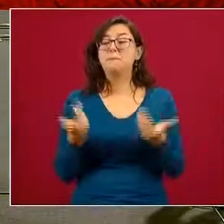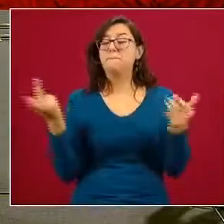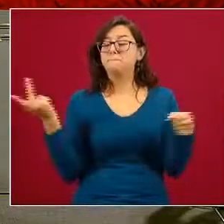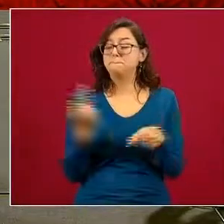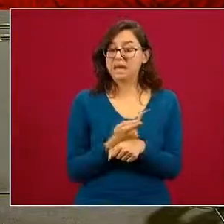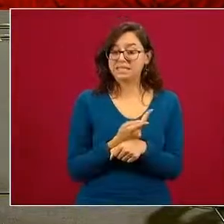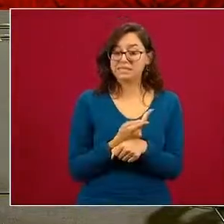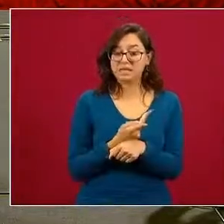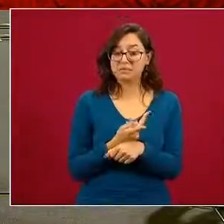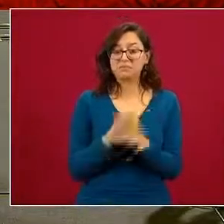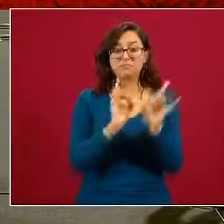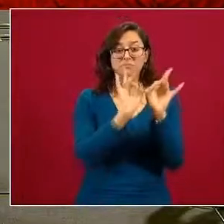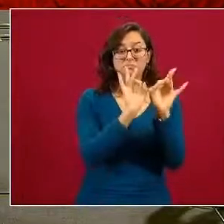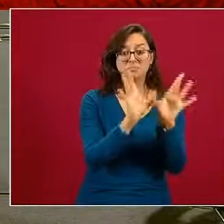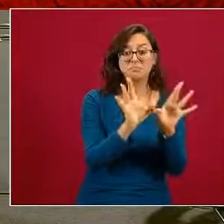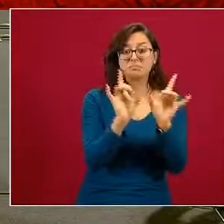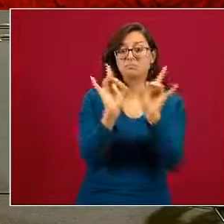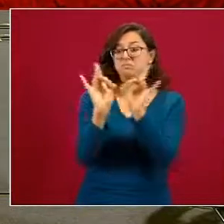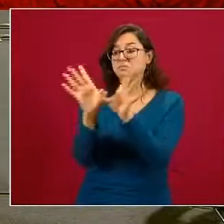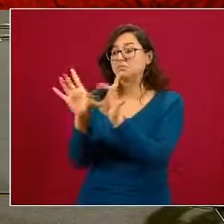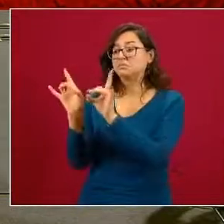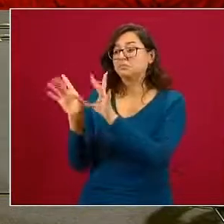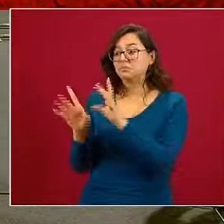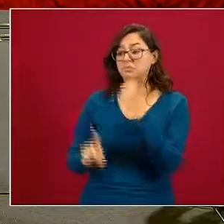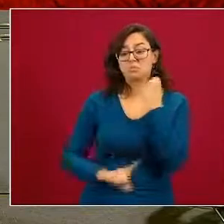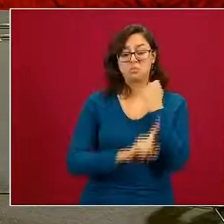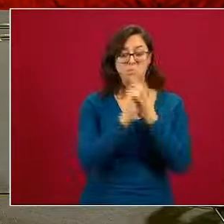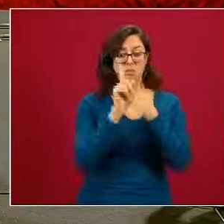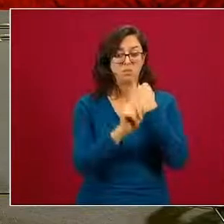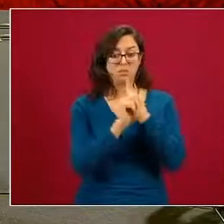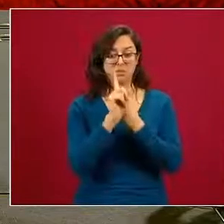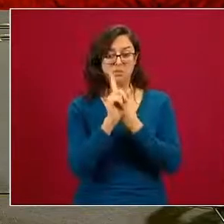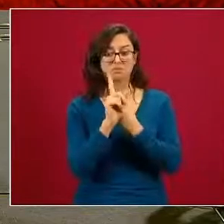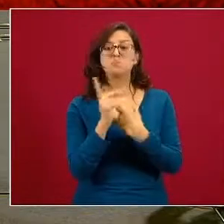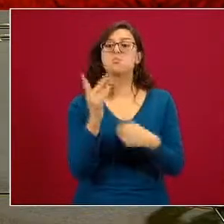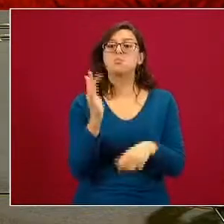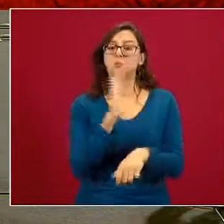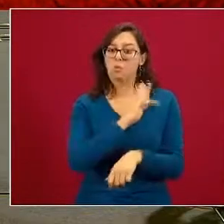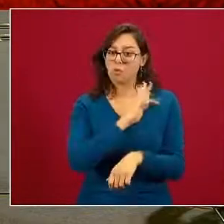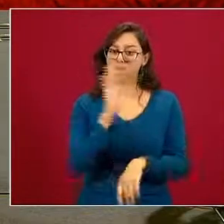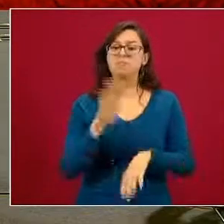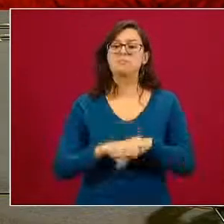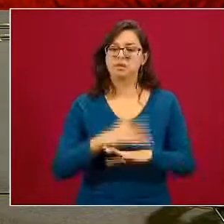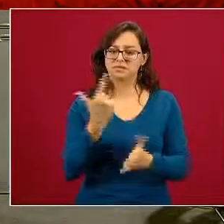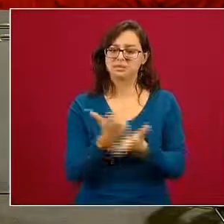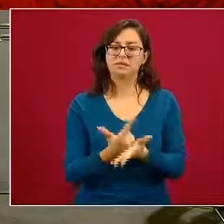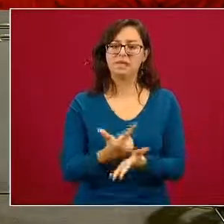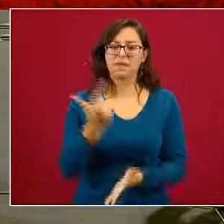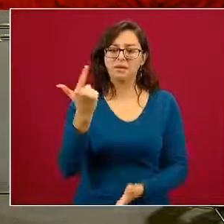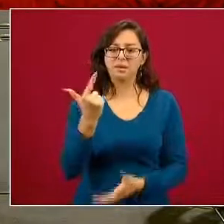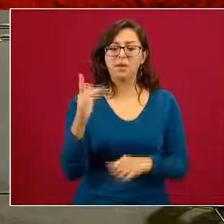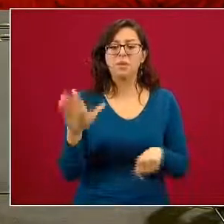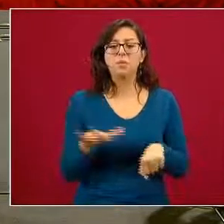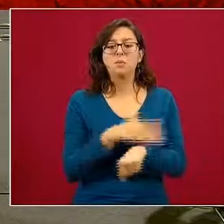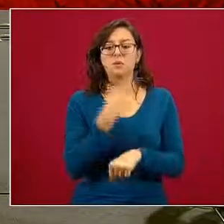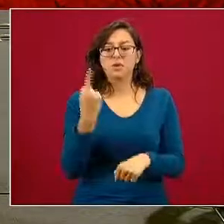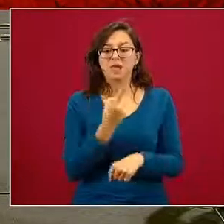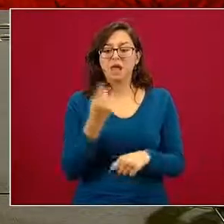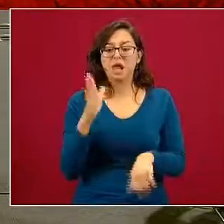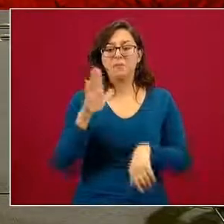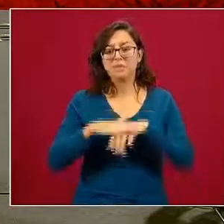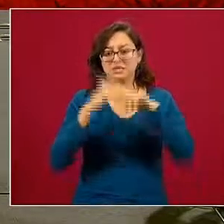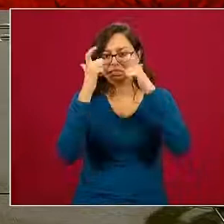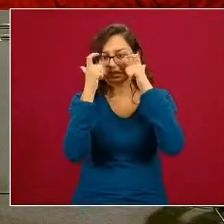de los factores de riesgo que se pueden ampliar no es cierto estamos viviendo más estrés más